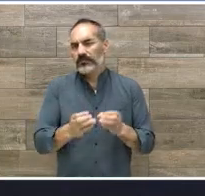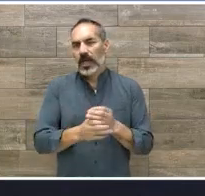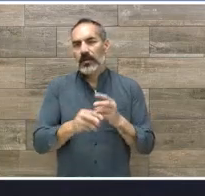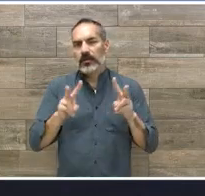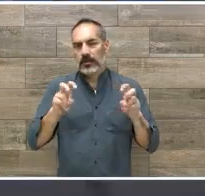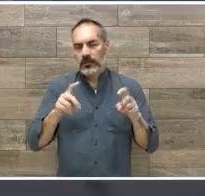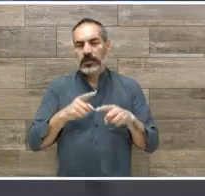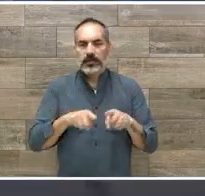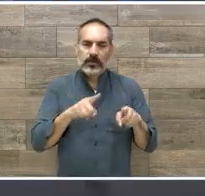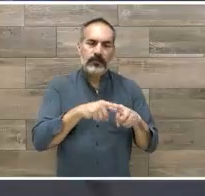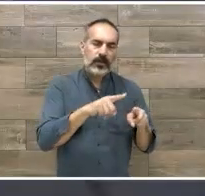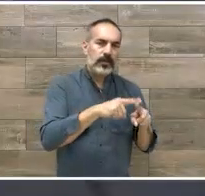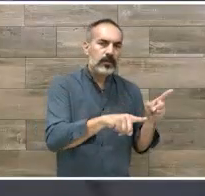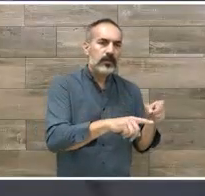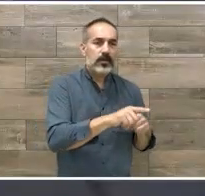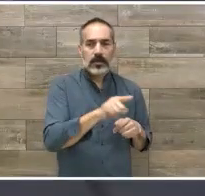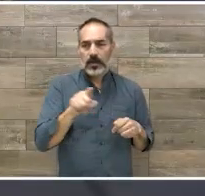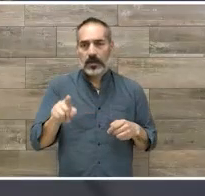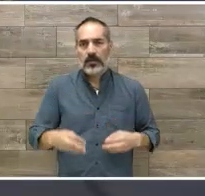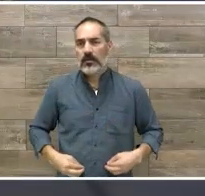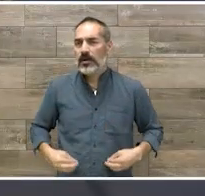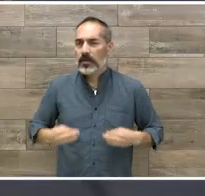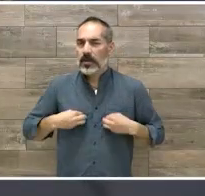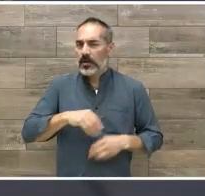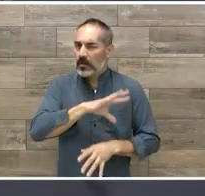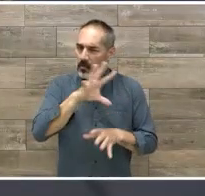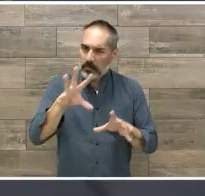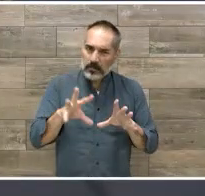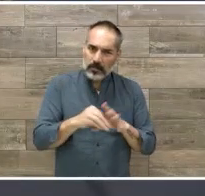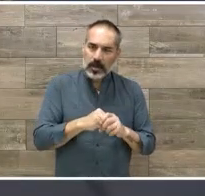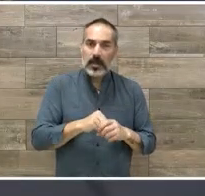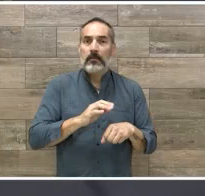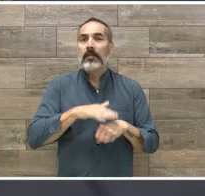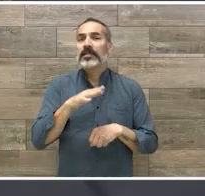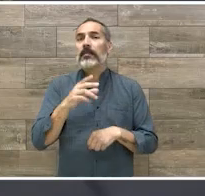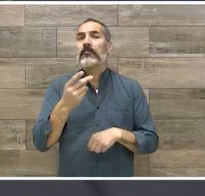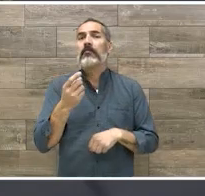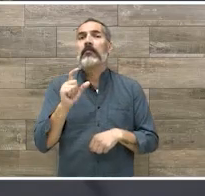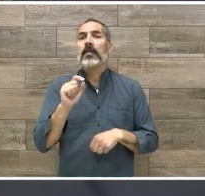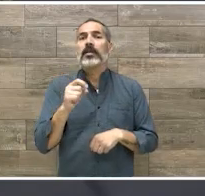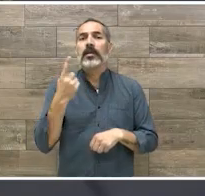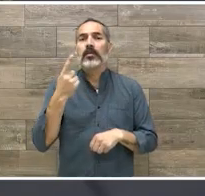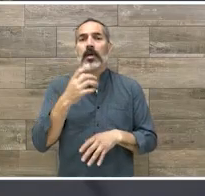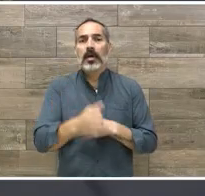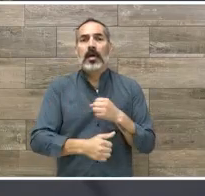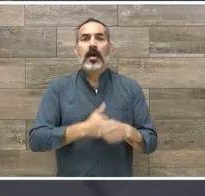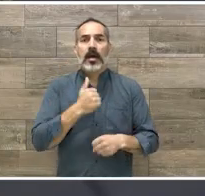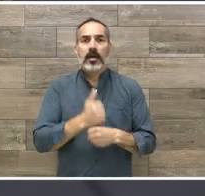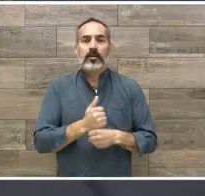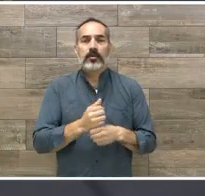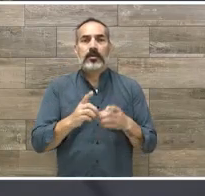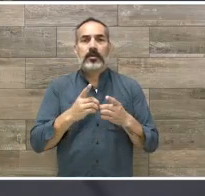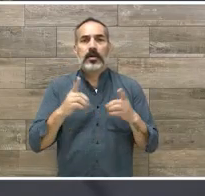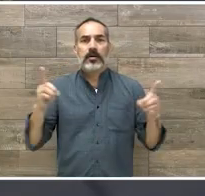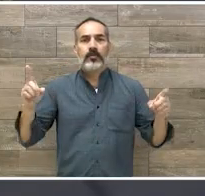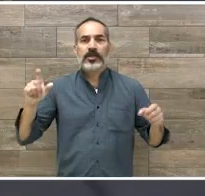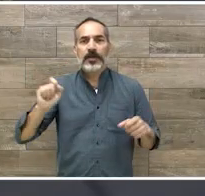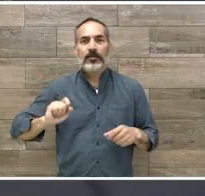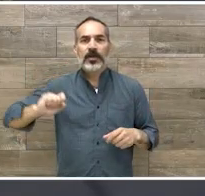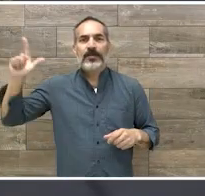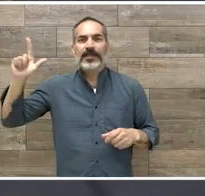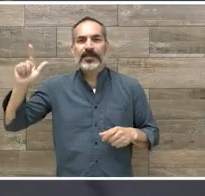sido toda una vida que se ha dedicado a este trabajo. Más de 21 años de desarrollo profesional, más de 15